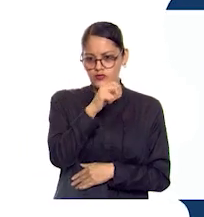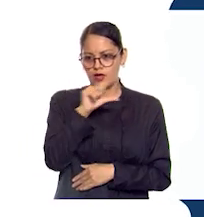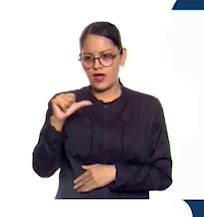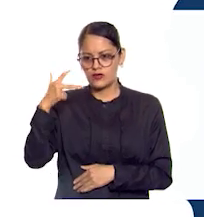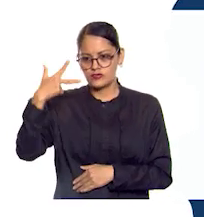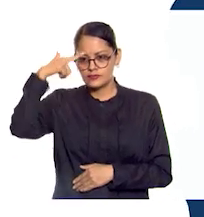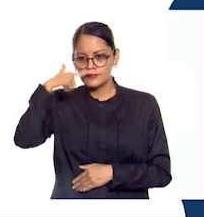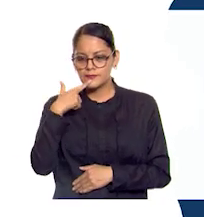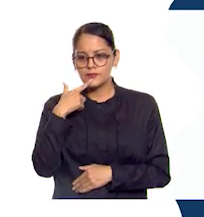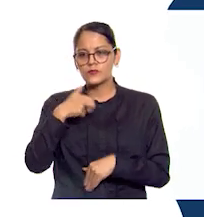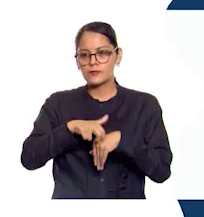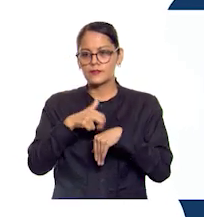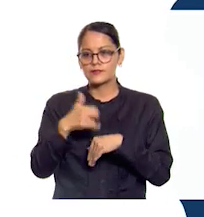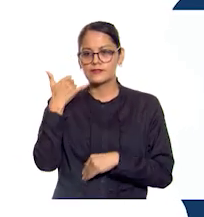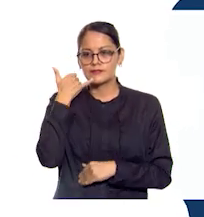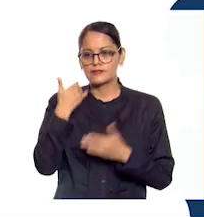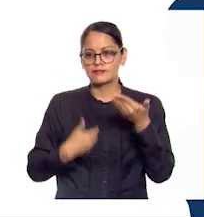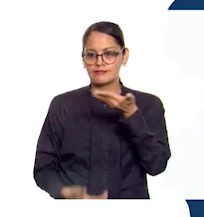teléfono